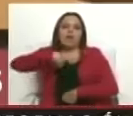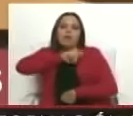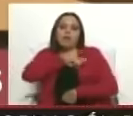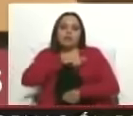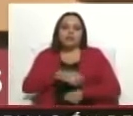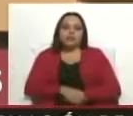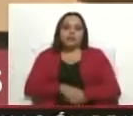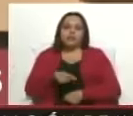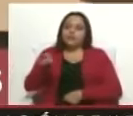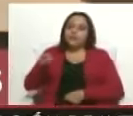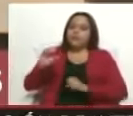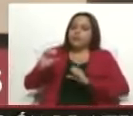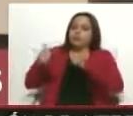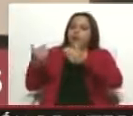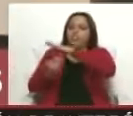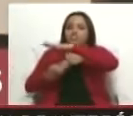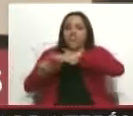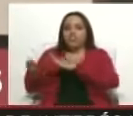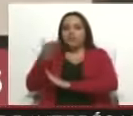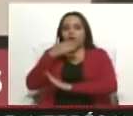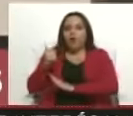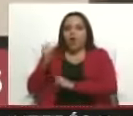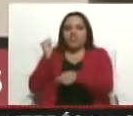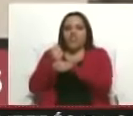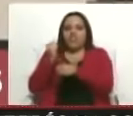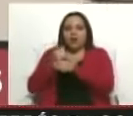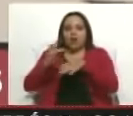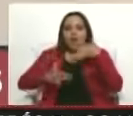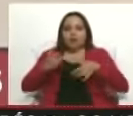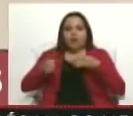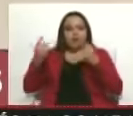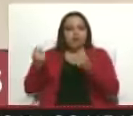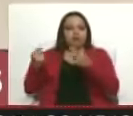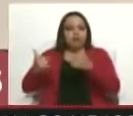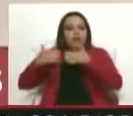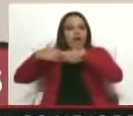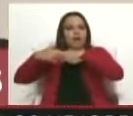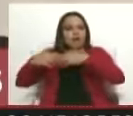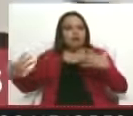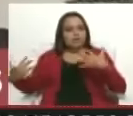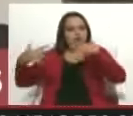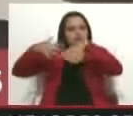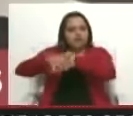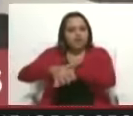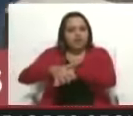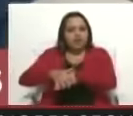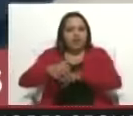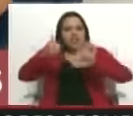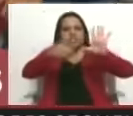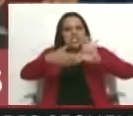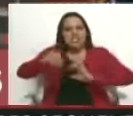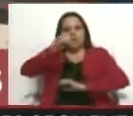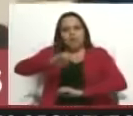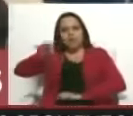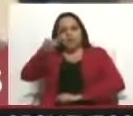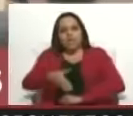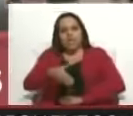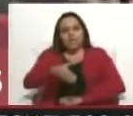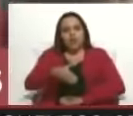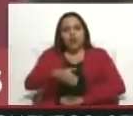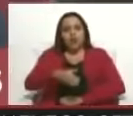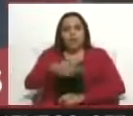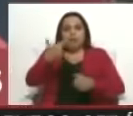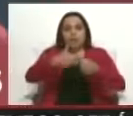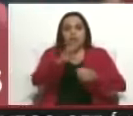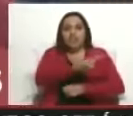manera se establecen las bases que permitirán mejorar la ejecución de las actividades de la empresa mixta, Boris, conformada 60% por la CBP y 40